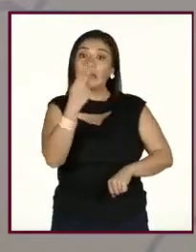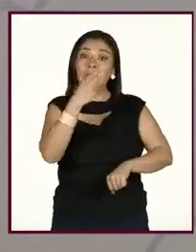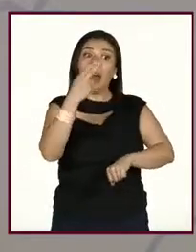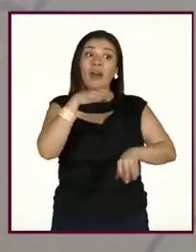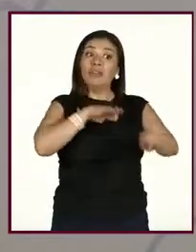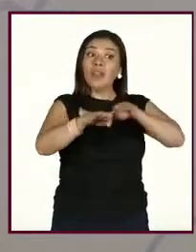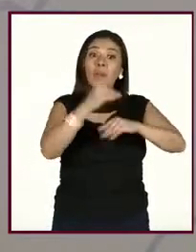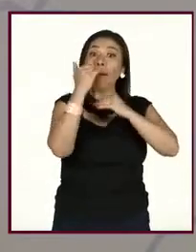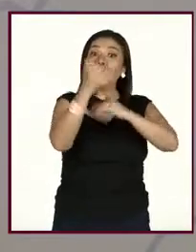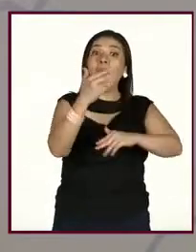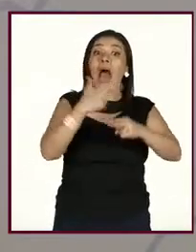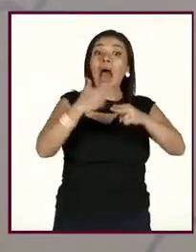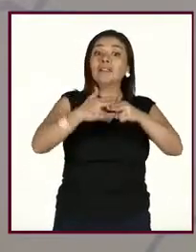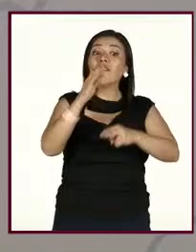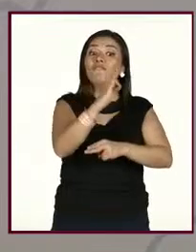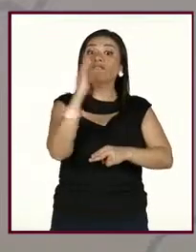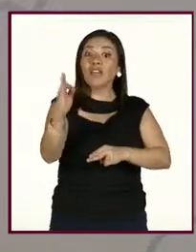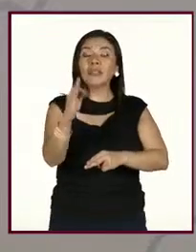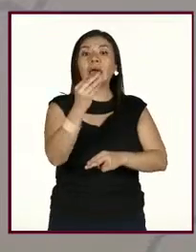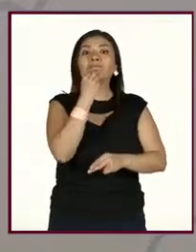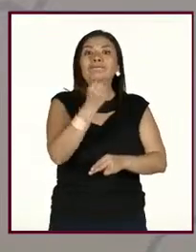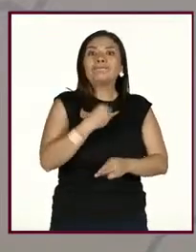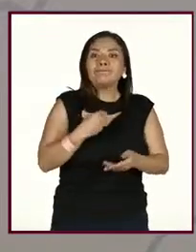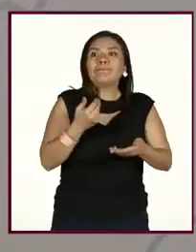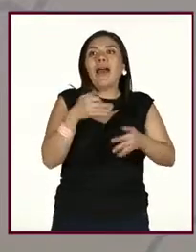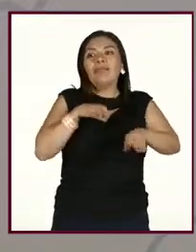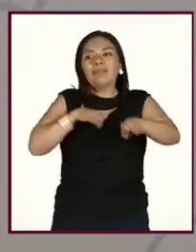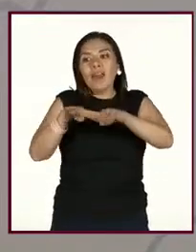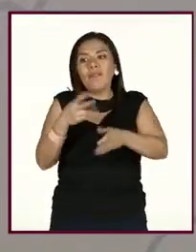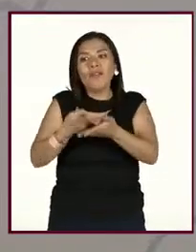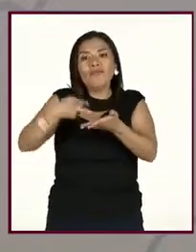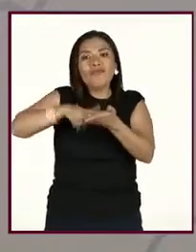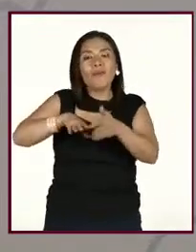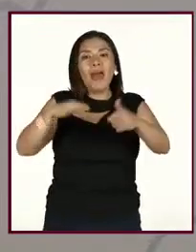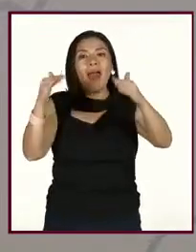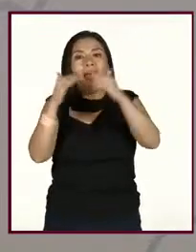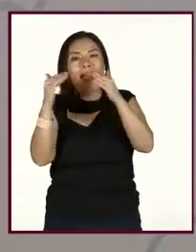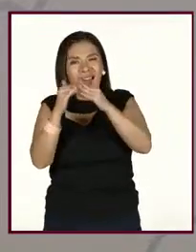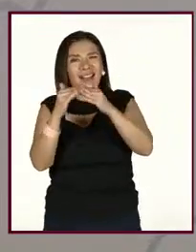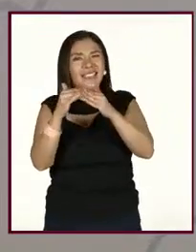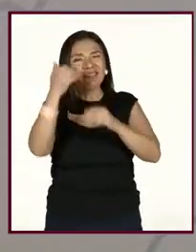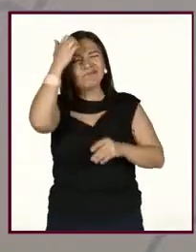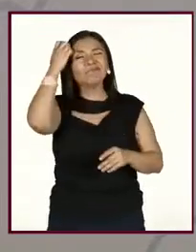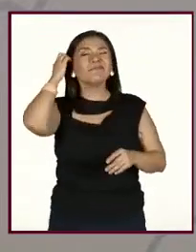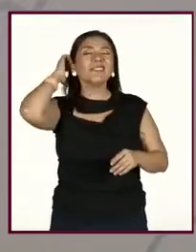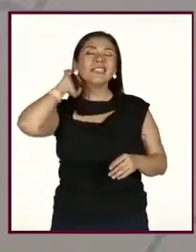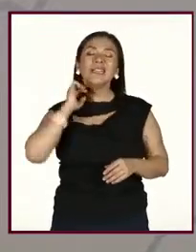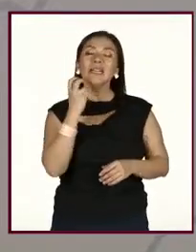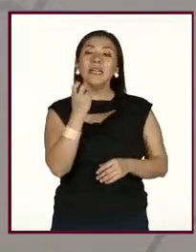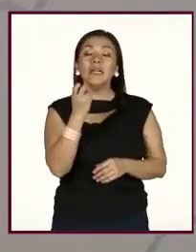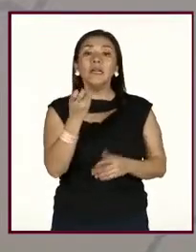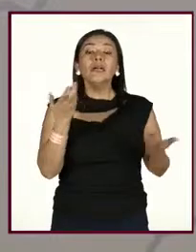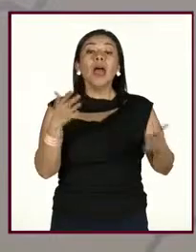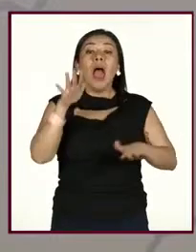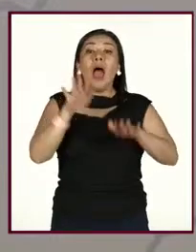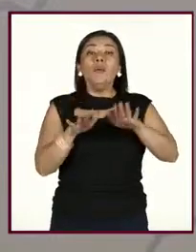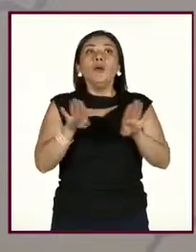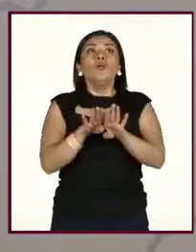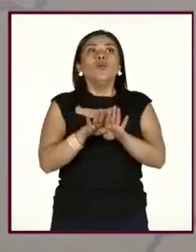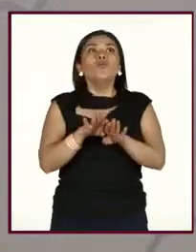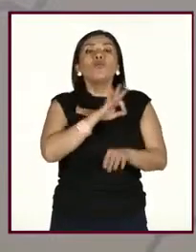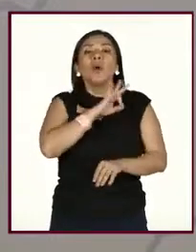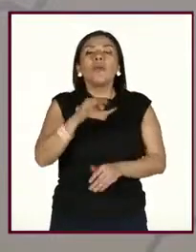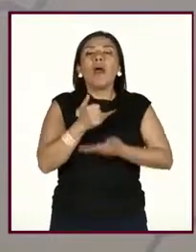a casa, ¿no? Entonces, bueno, pues algunas, pues alguna estrategia